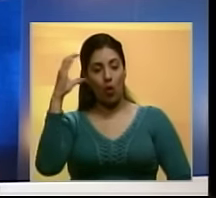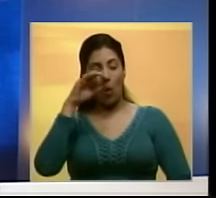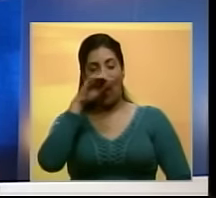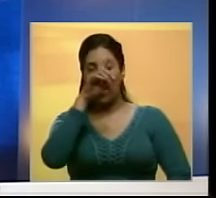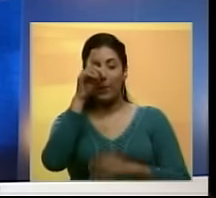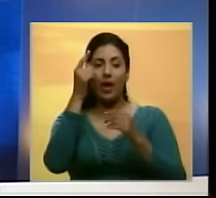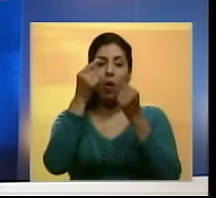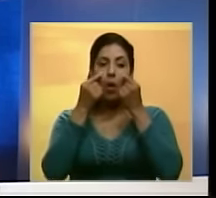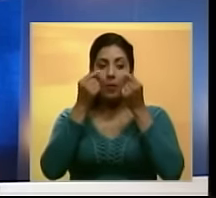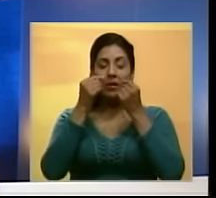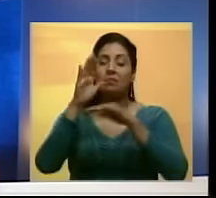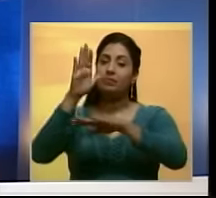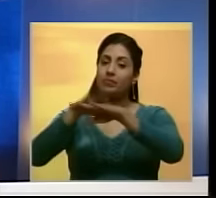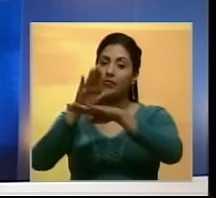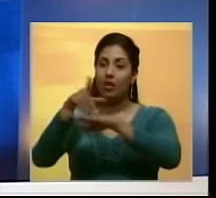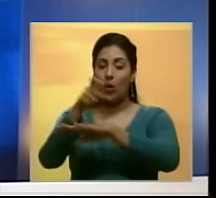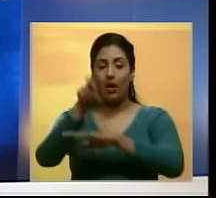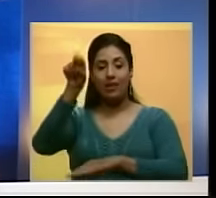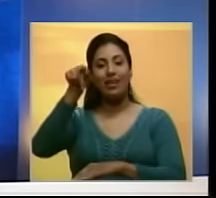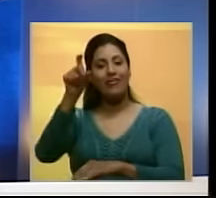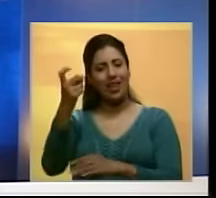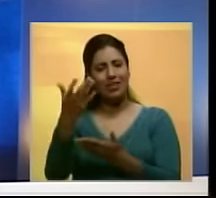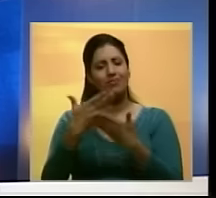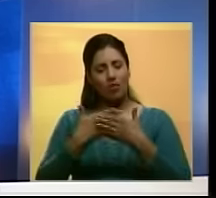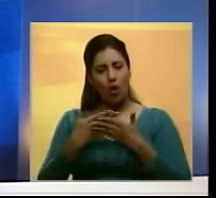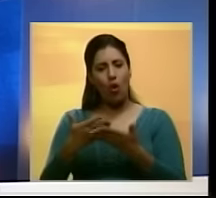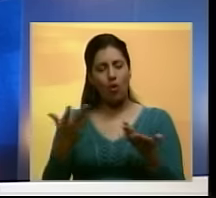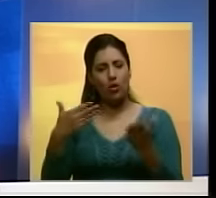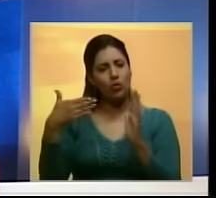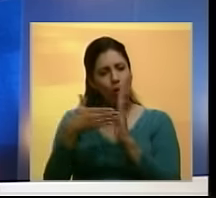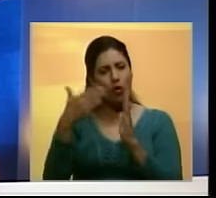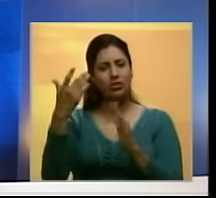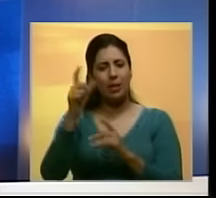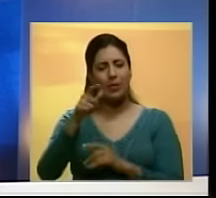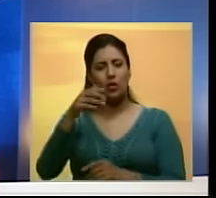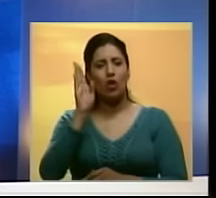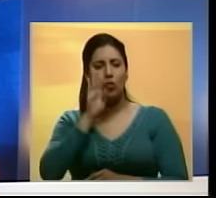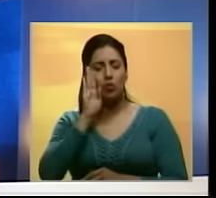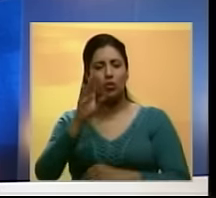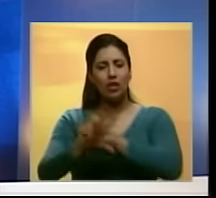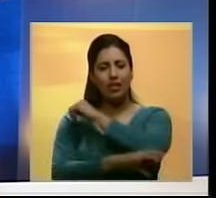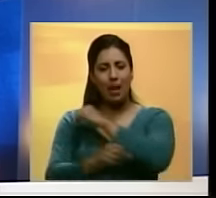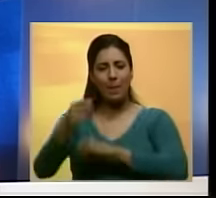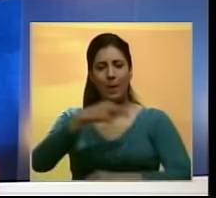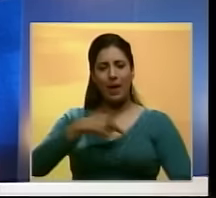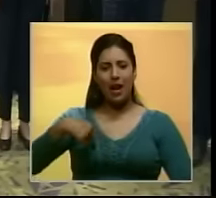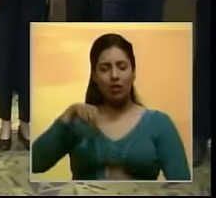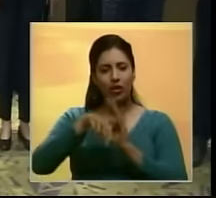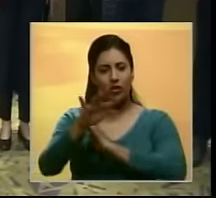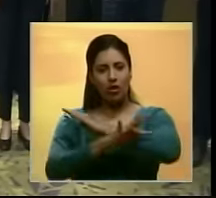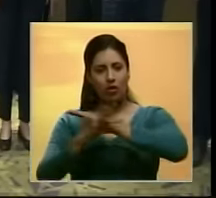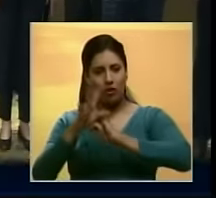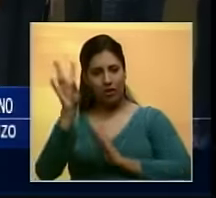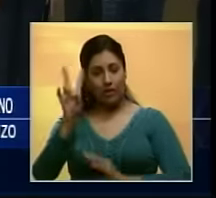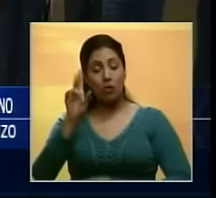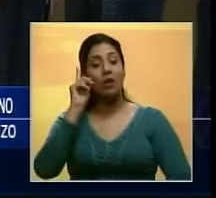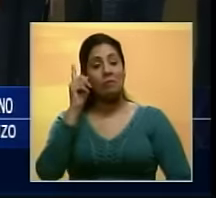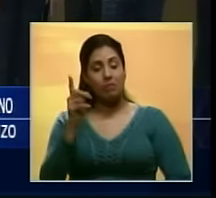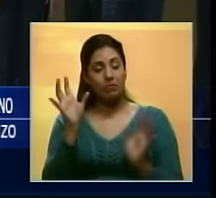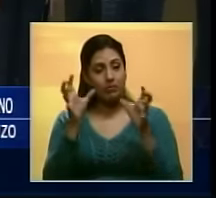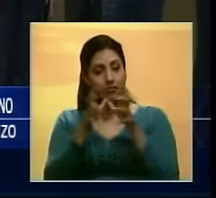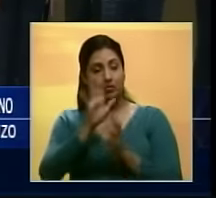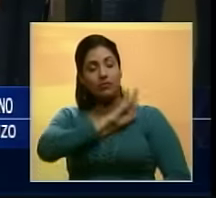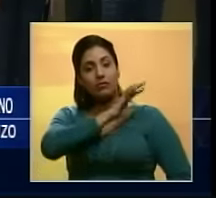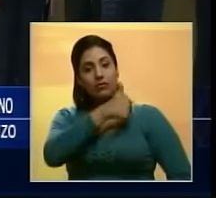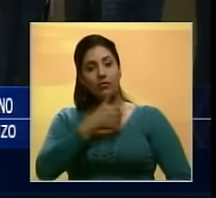Santos, solicitó al gobierno nacional mayor colaboración en la lucha contra el contrabando en la frontera con Venezuela. El mandatario sostuvo una reunión